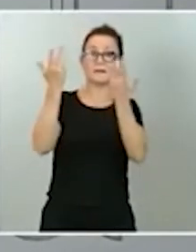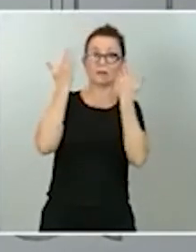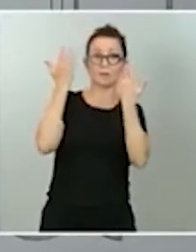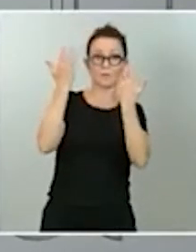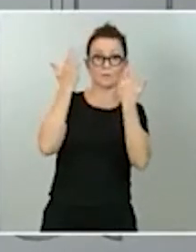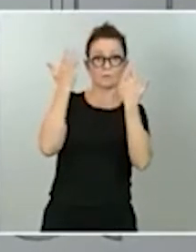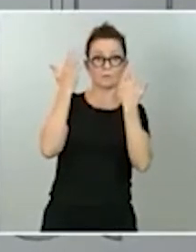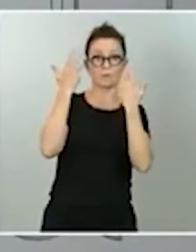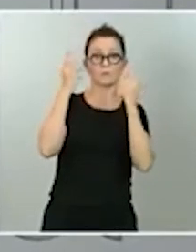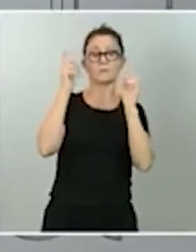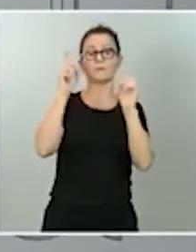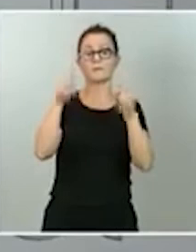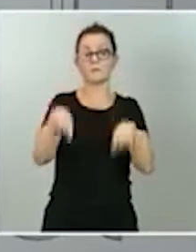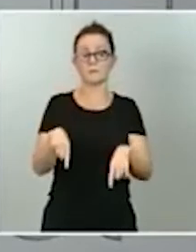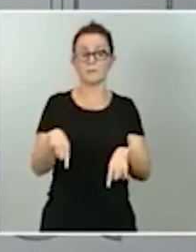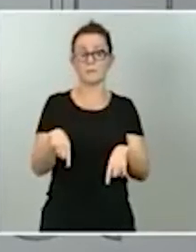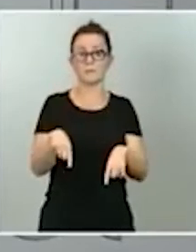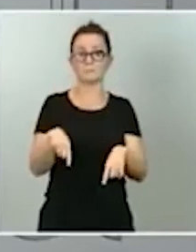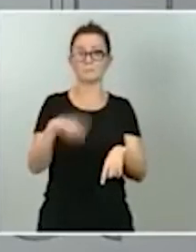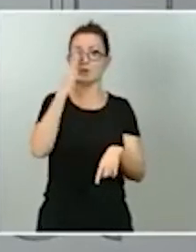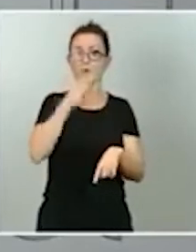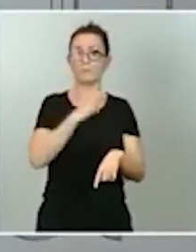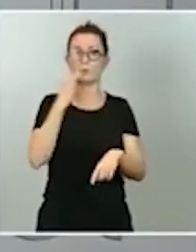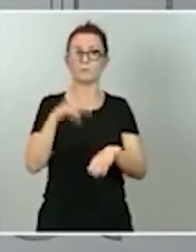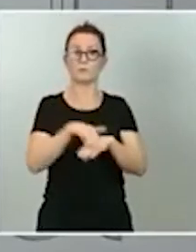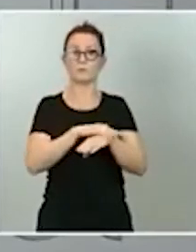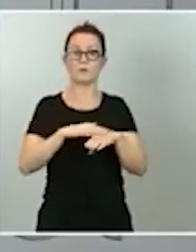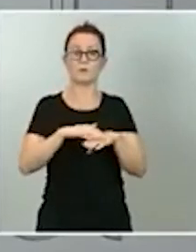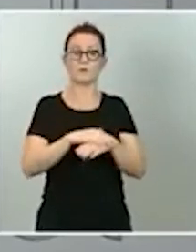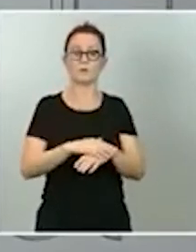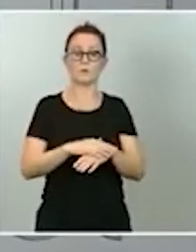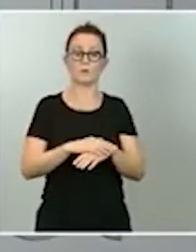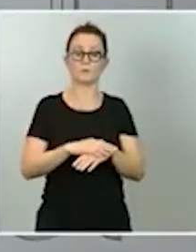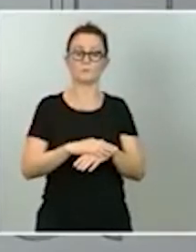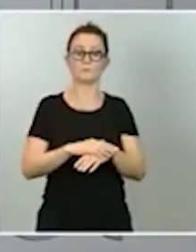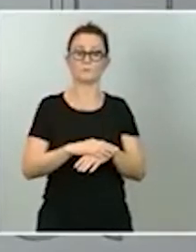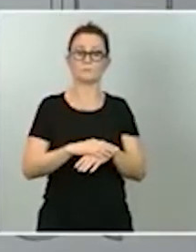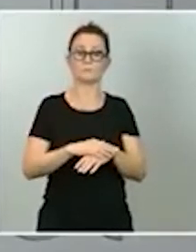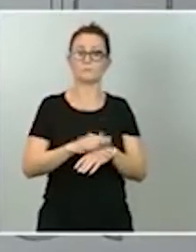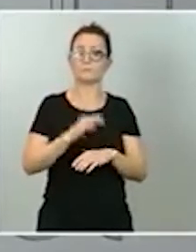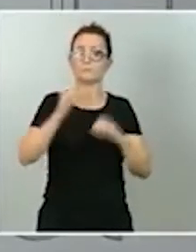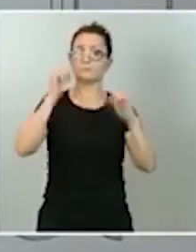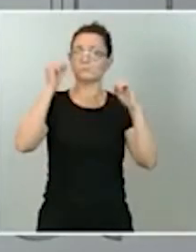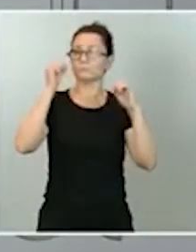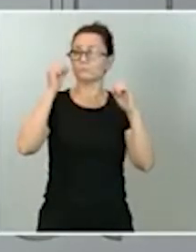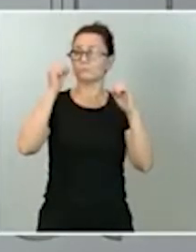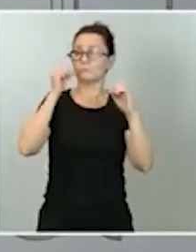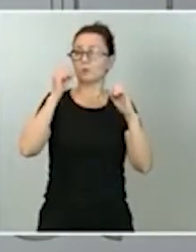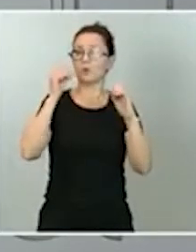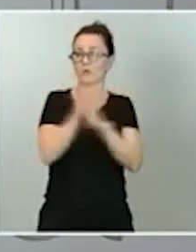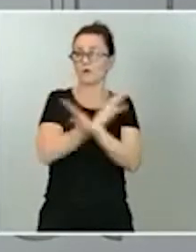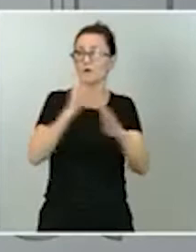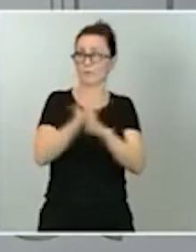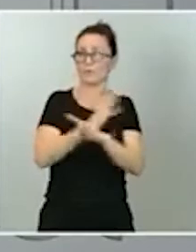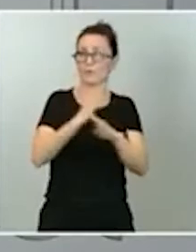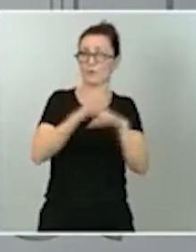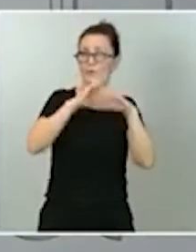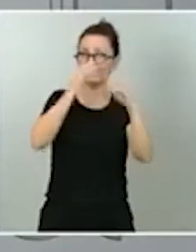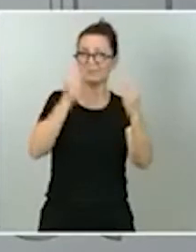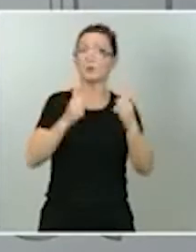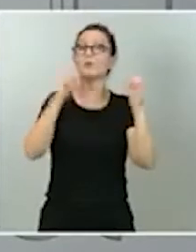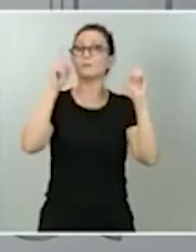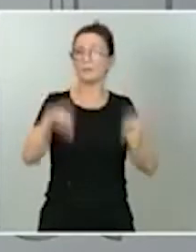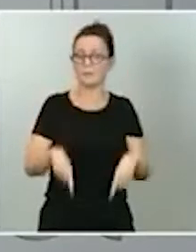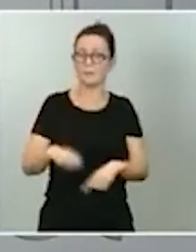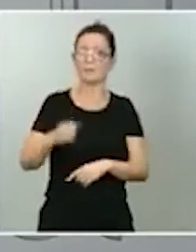esta estela, el compromiso del Gobierno es firme con la renovación de todas las instituciones y también con el Consejo General y, por tanto, el